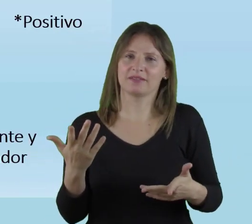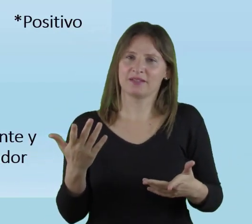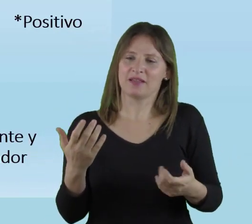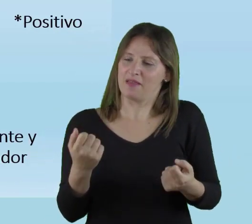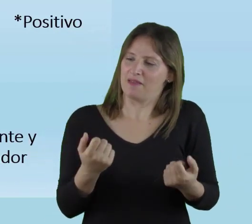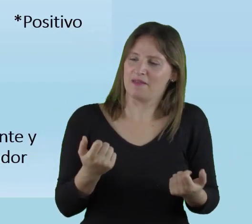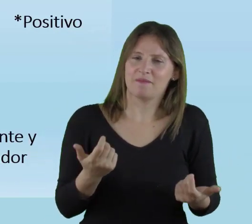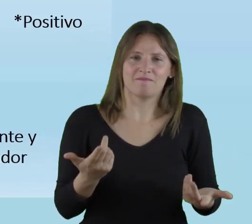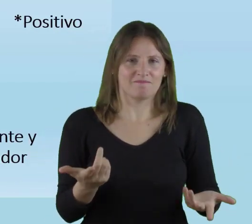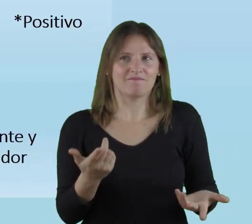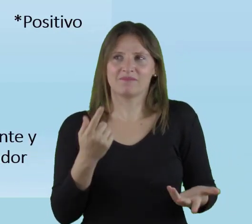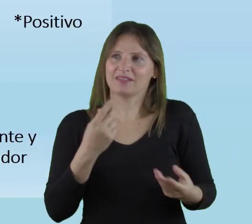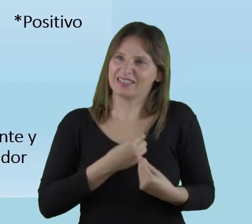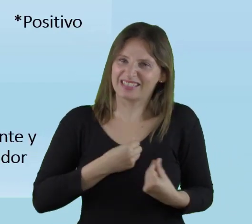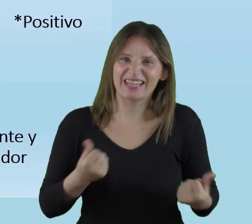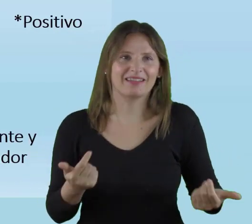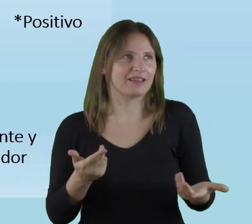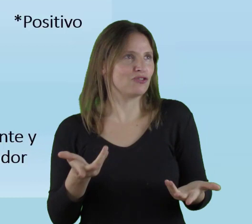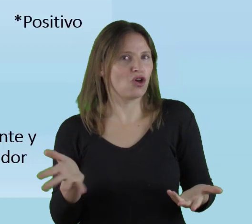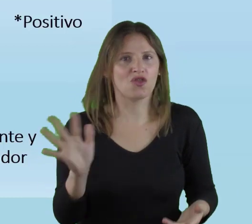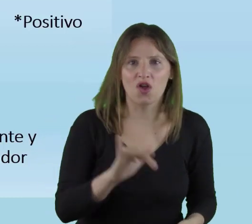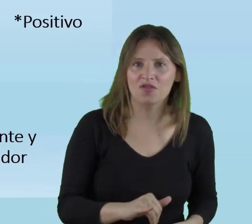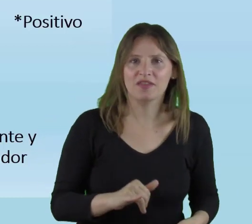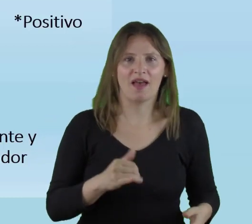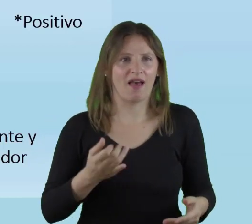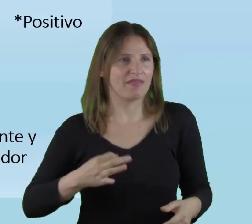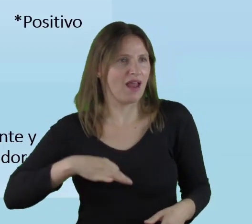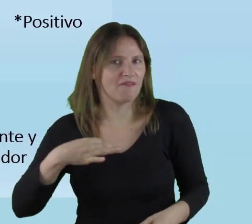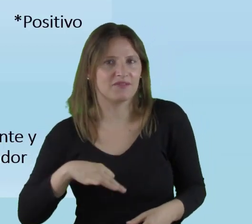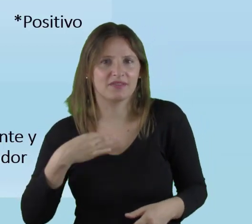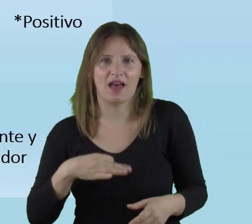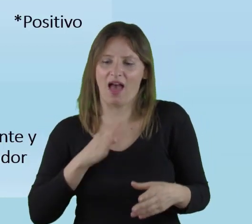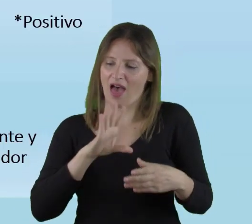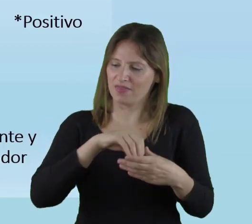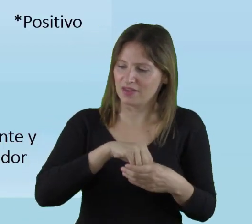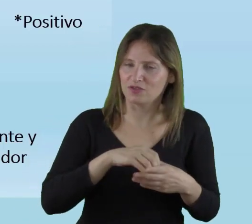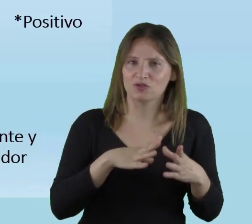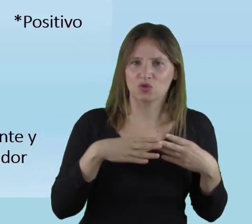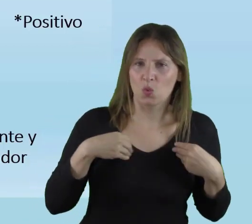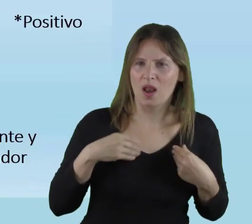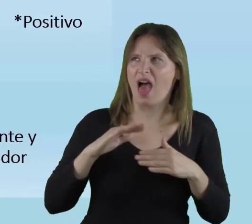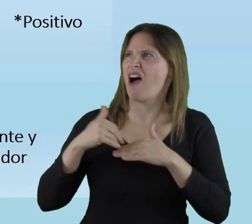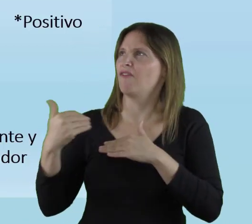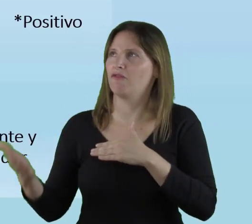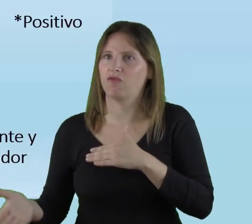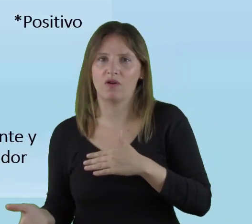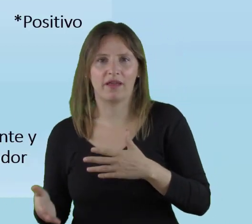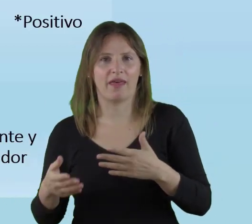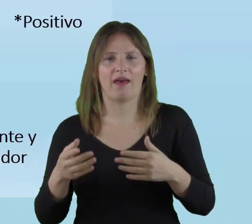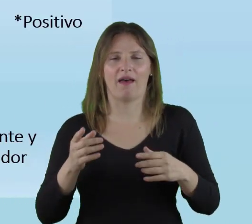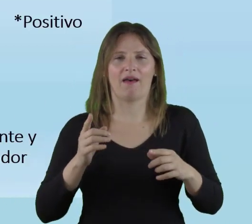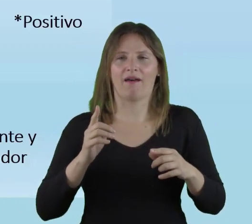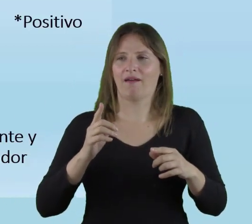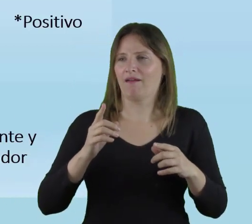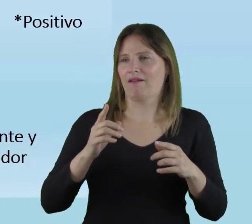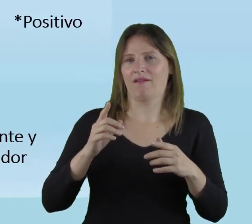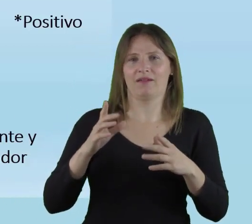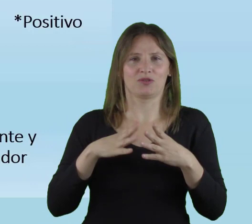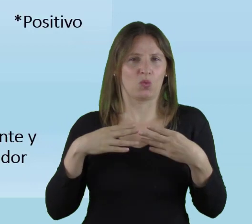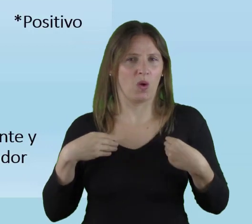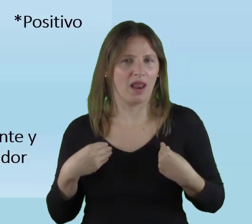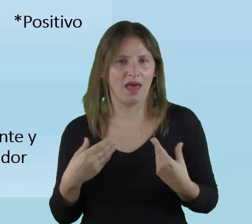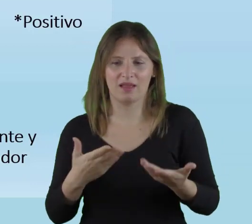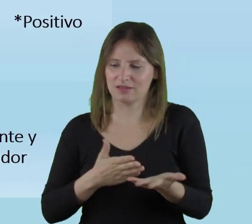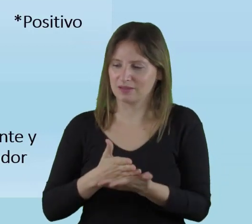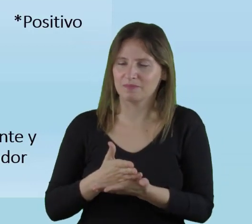vida. Los hacen vida en sus prácticas, en su vida, dentro y fuera de las aulas, dentro y fuera de la